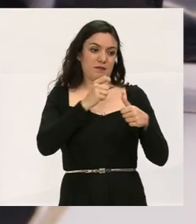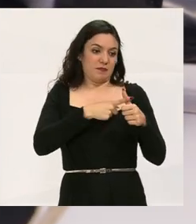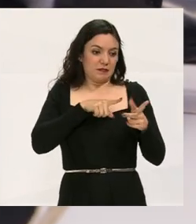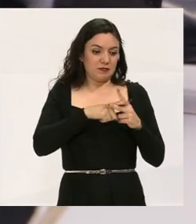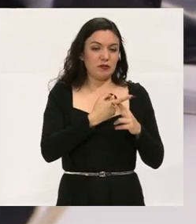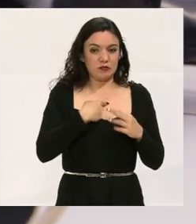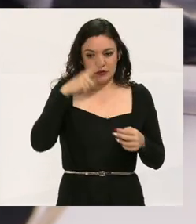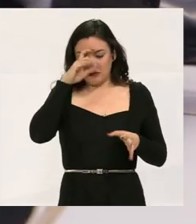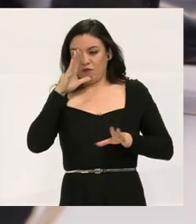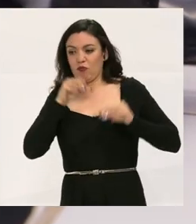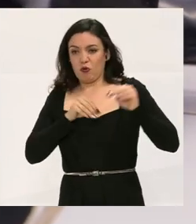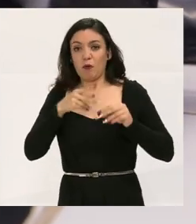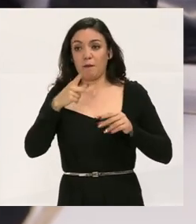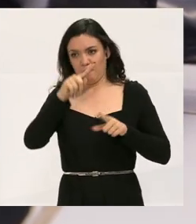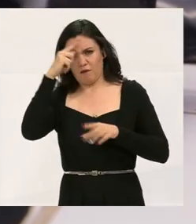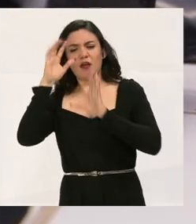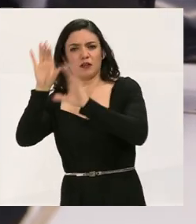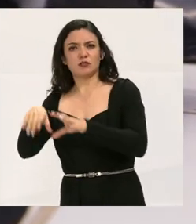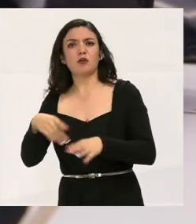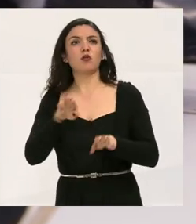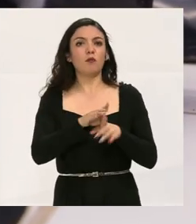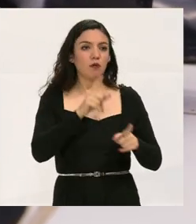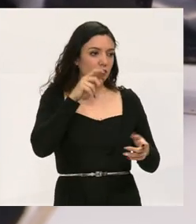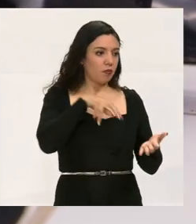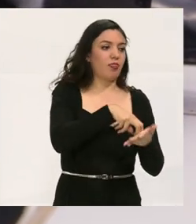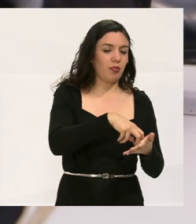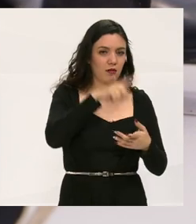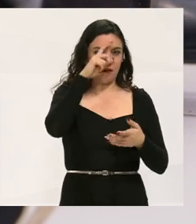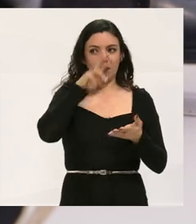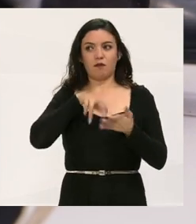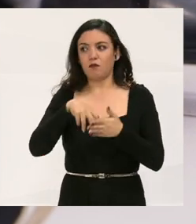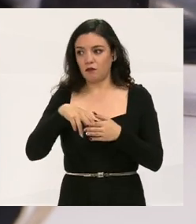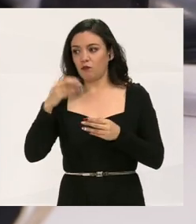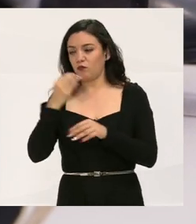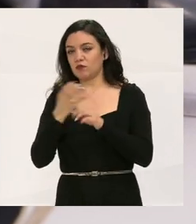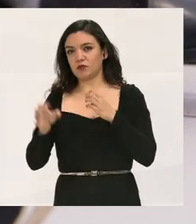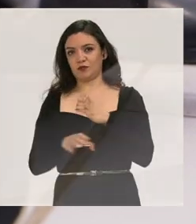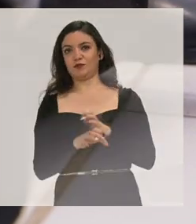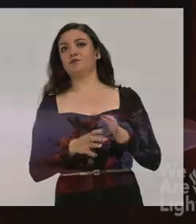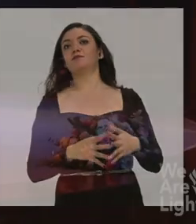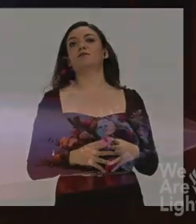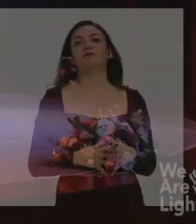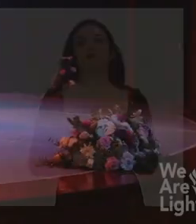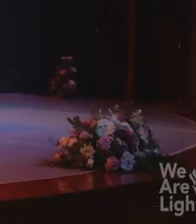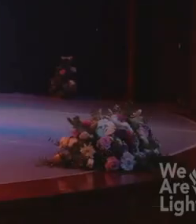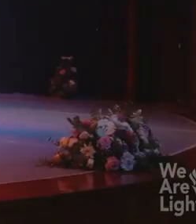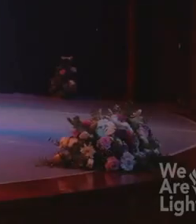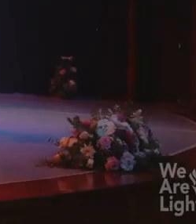Es difícil al principio porque batallas mucho, se te revienta los labios, no sé, cosas así.